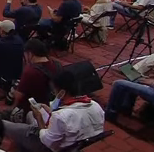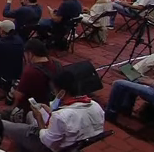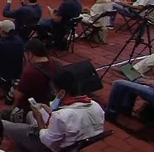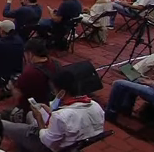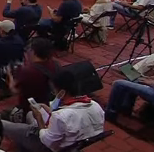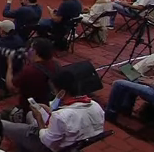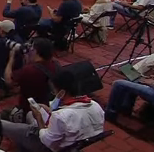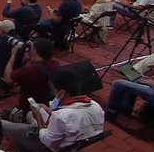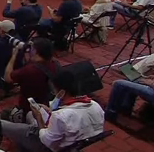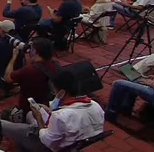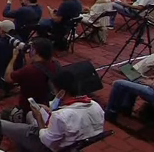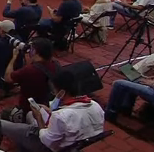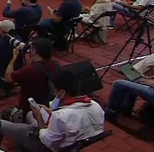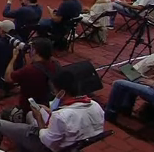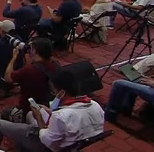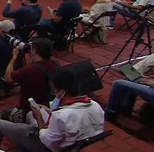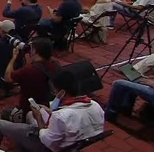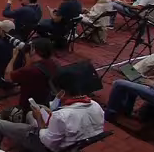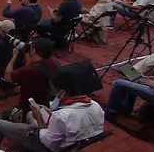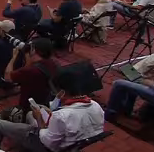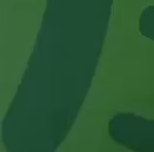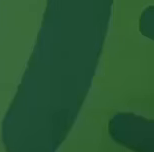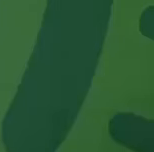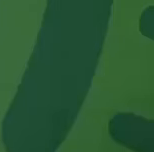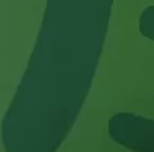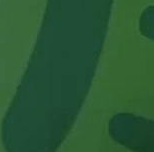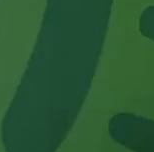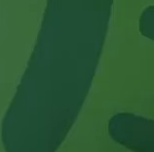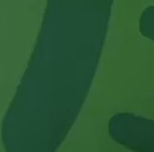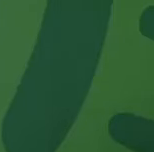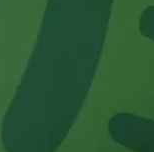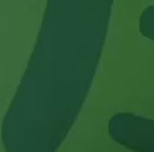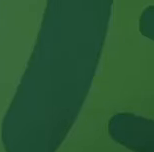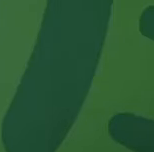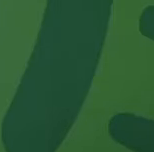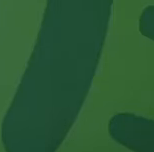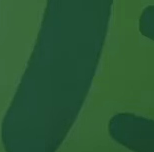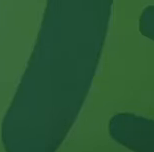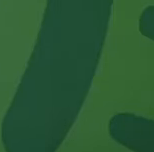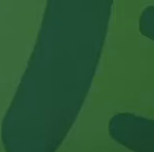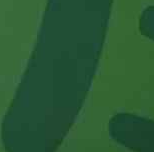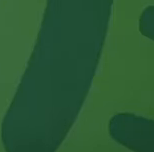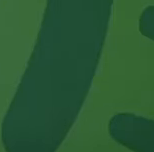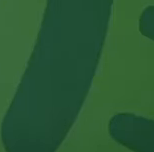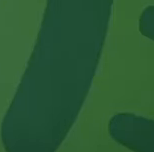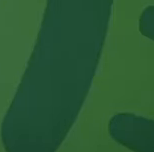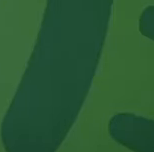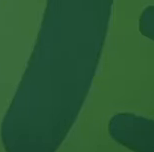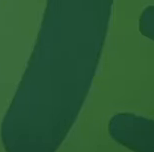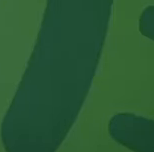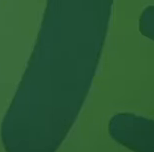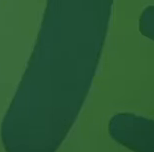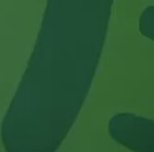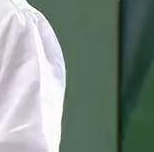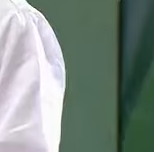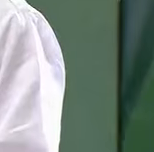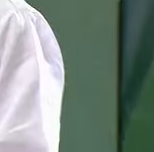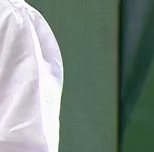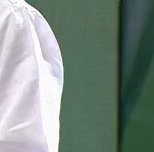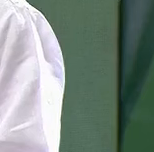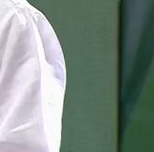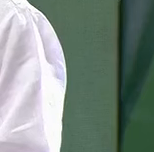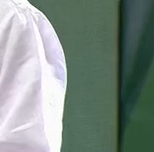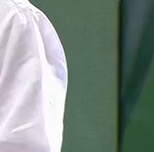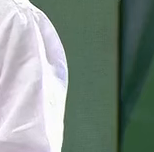vamos al programa de hoy, pero antes